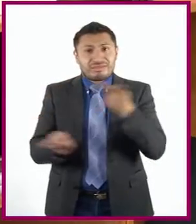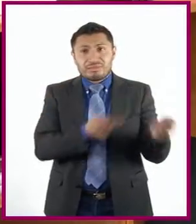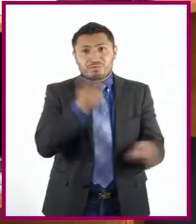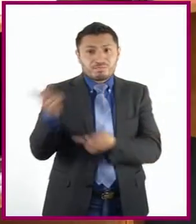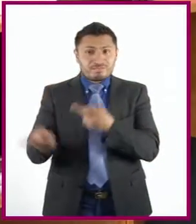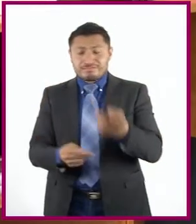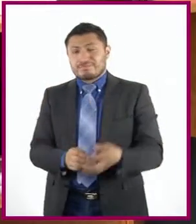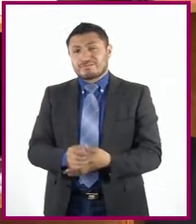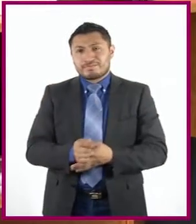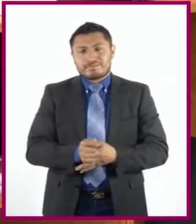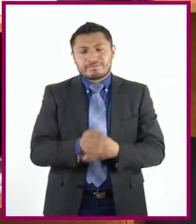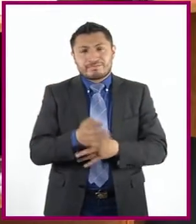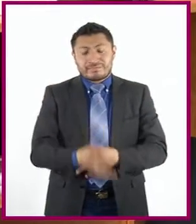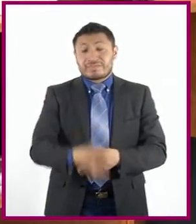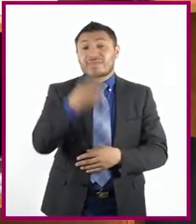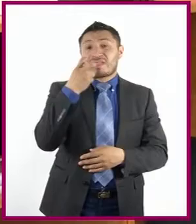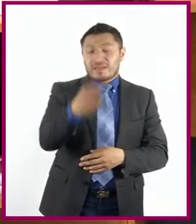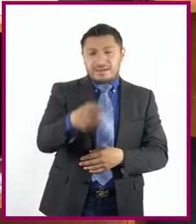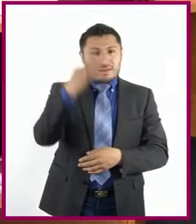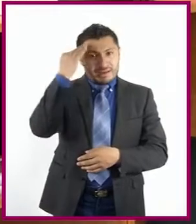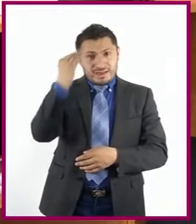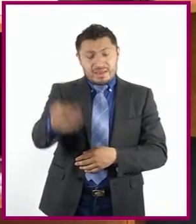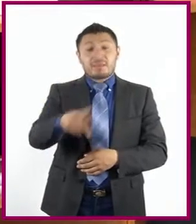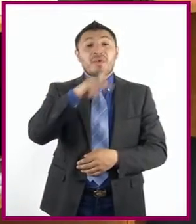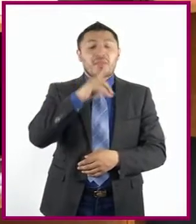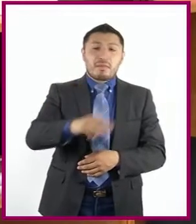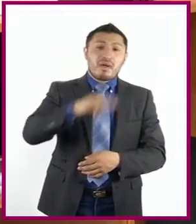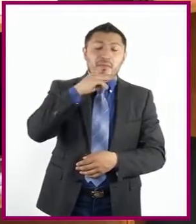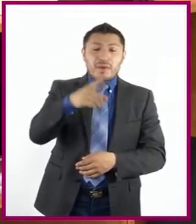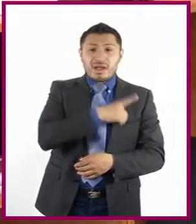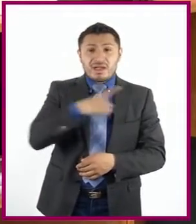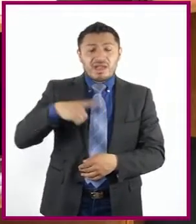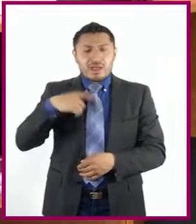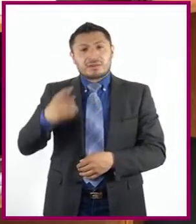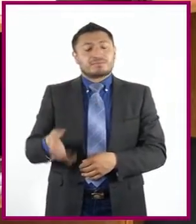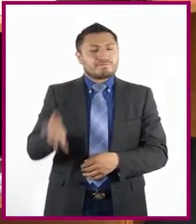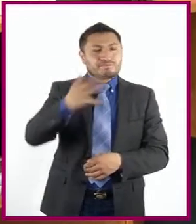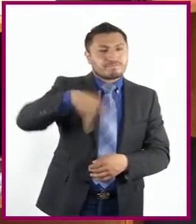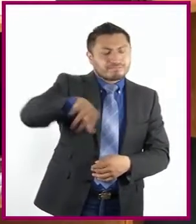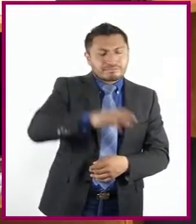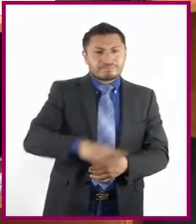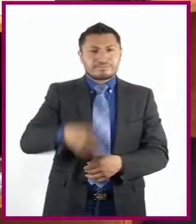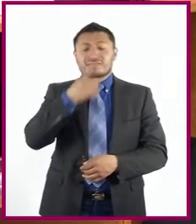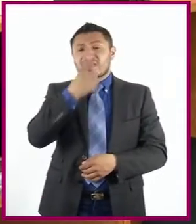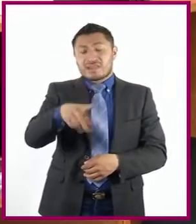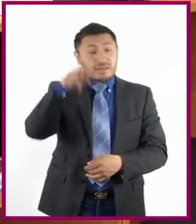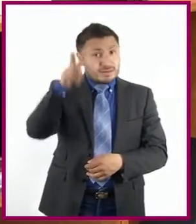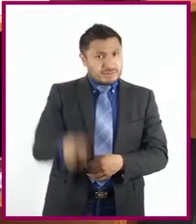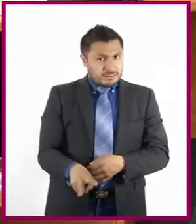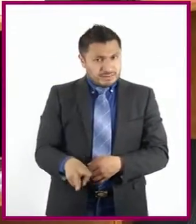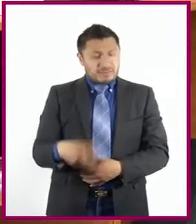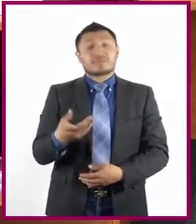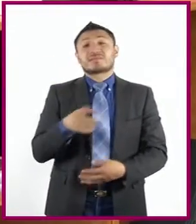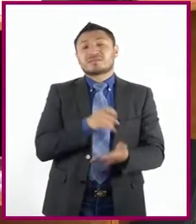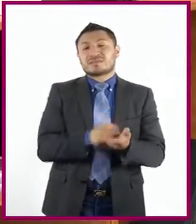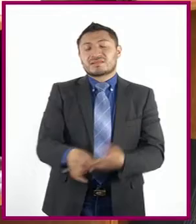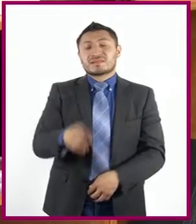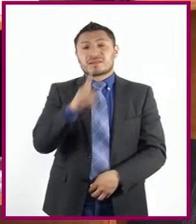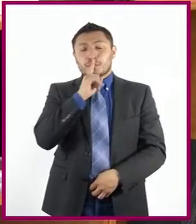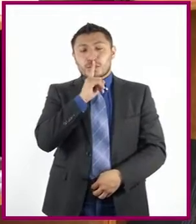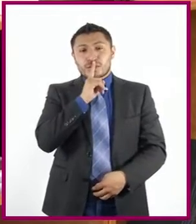Ese es el momento en que sus padres deben afrontar, revelarle la verdad. ¿Qué decidieron callar?